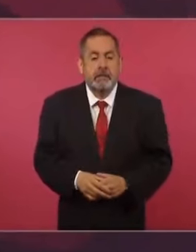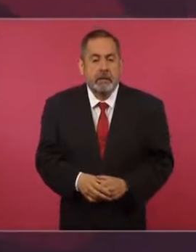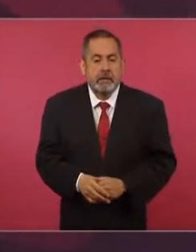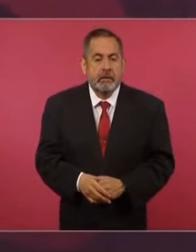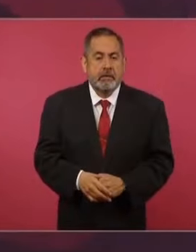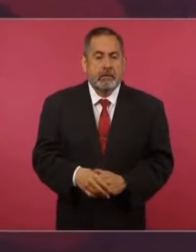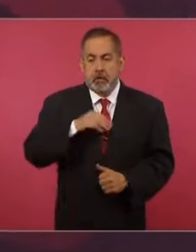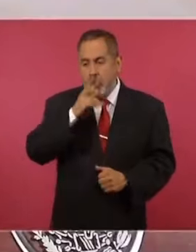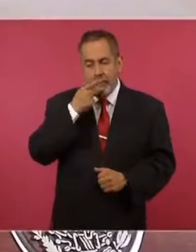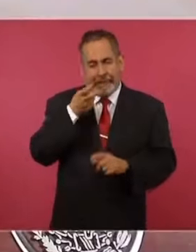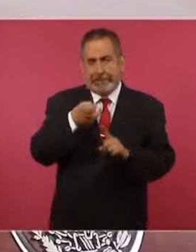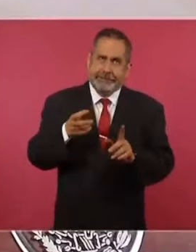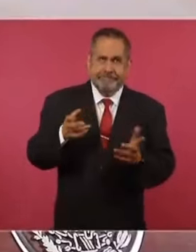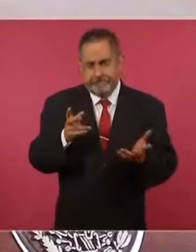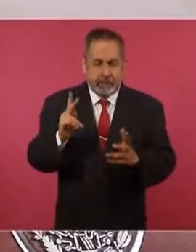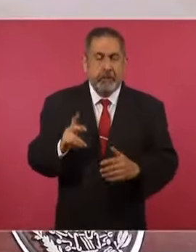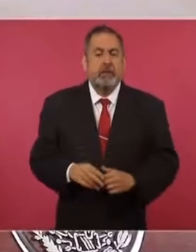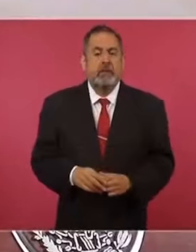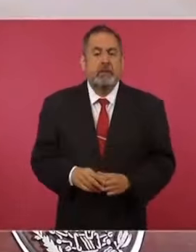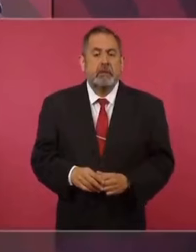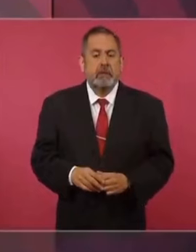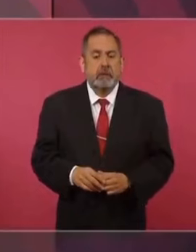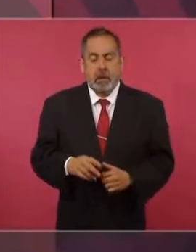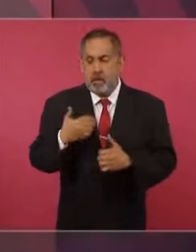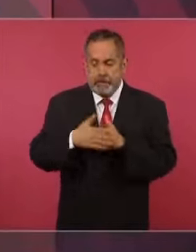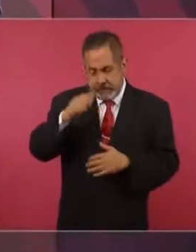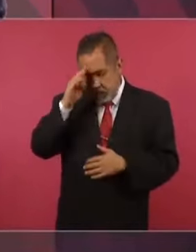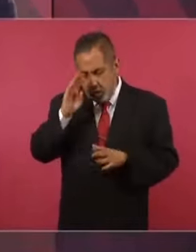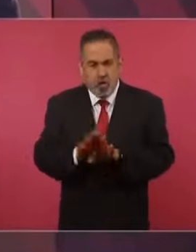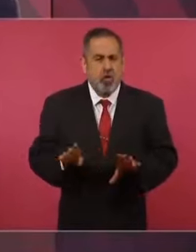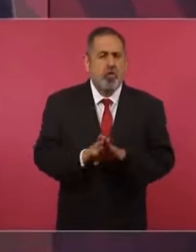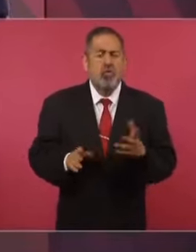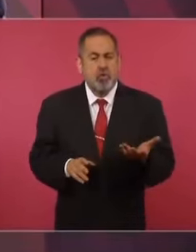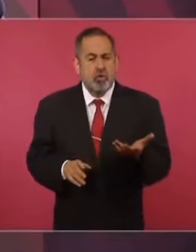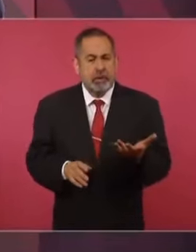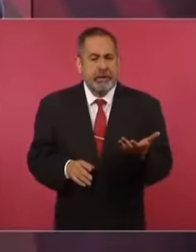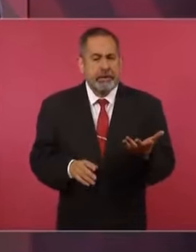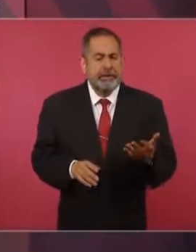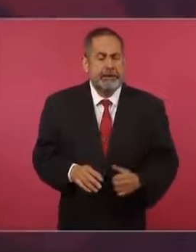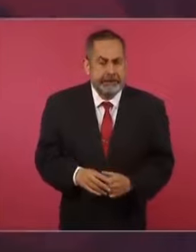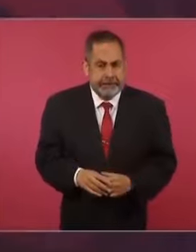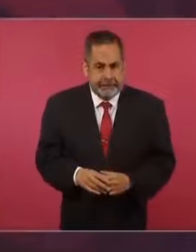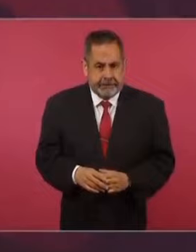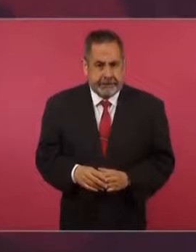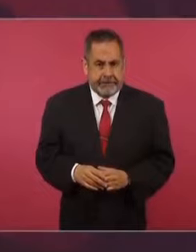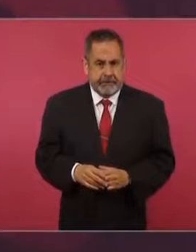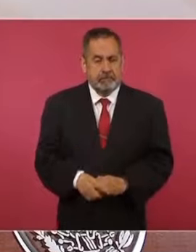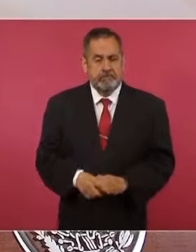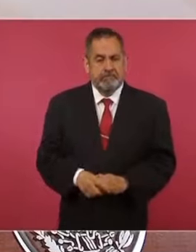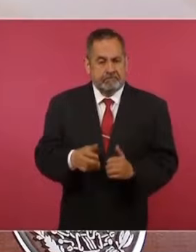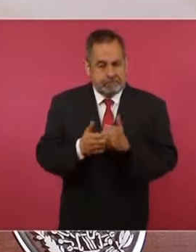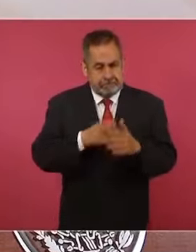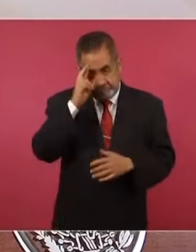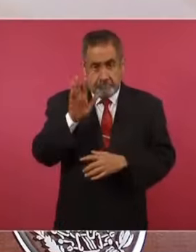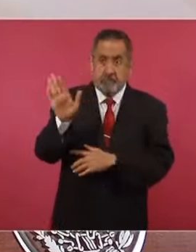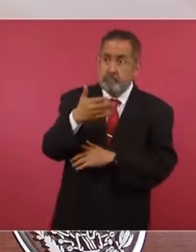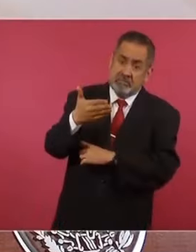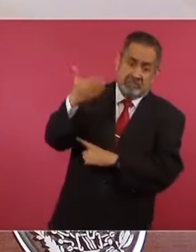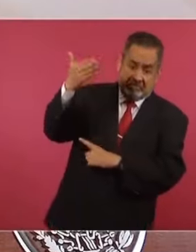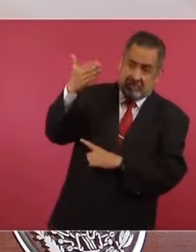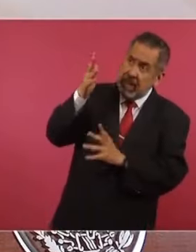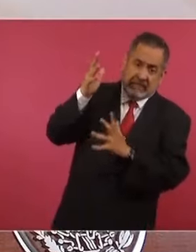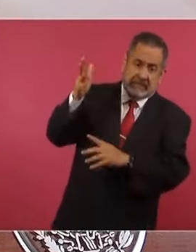Bueno, no puedo hablar de eso, pero vamos a buscar la forma de que se hice la bandera. Y va a estar la bandera